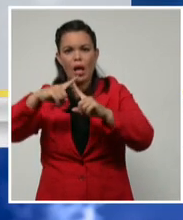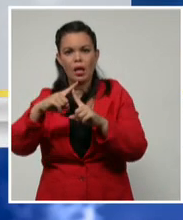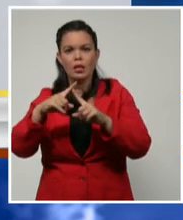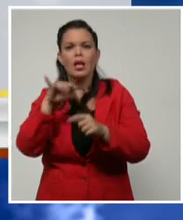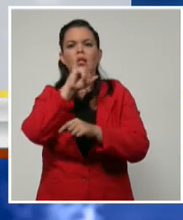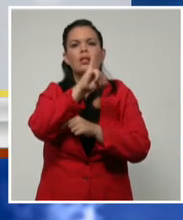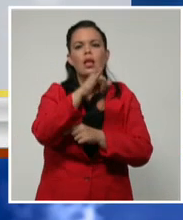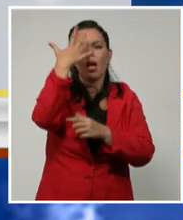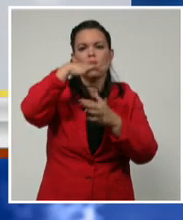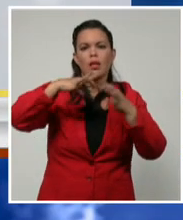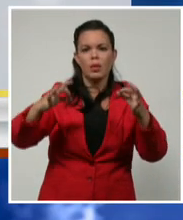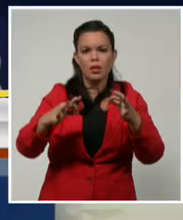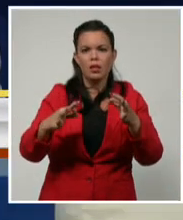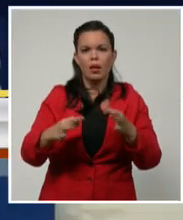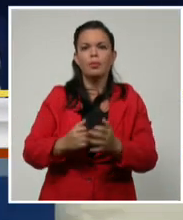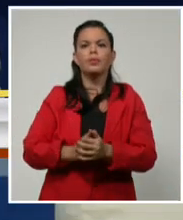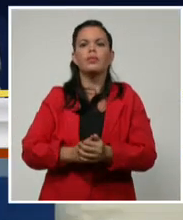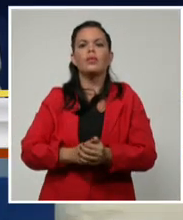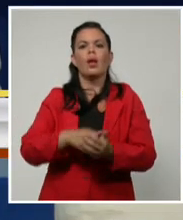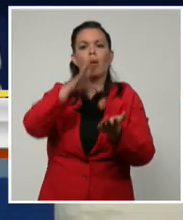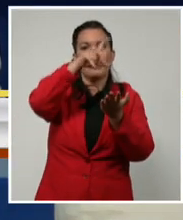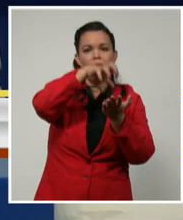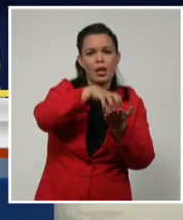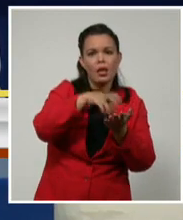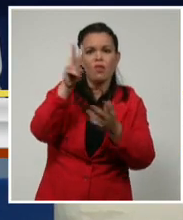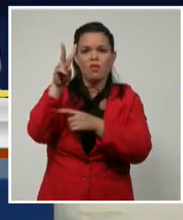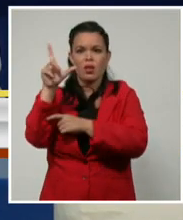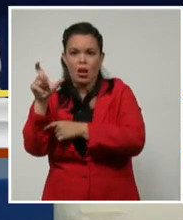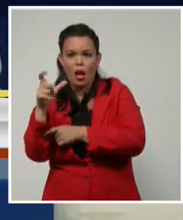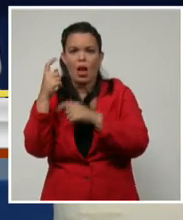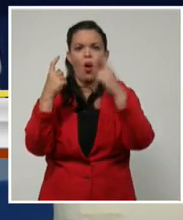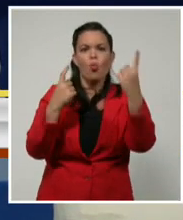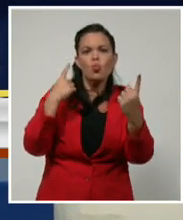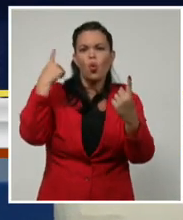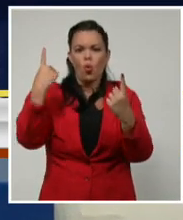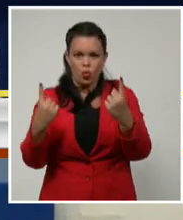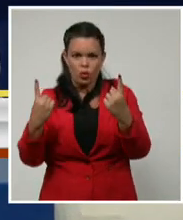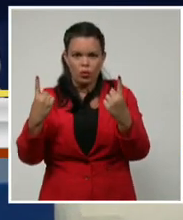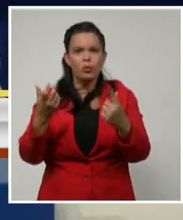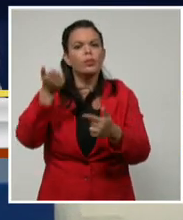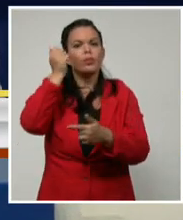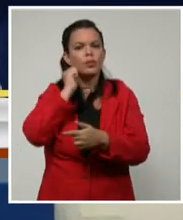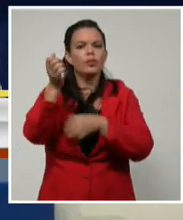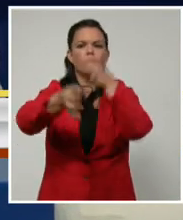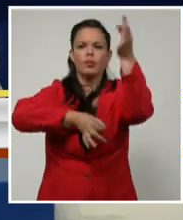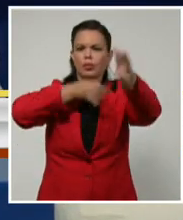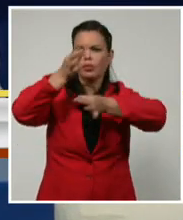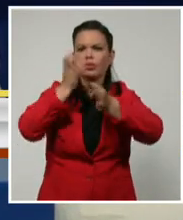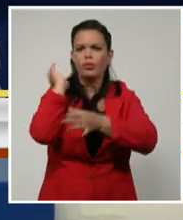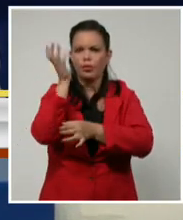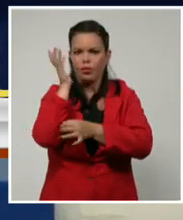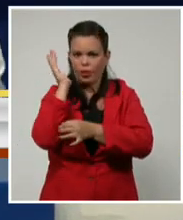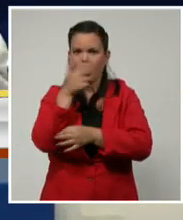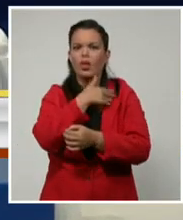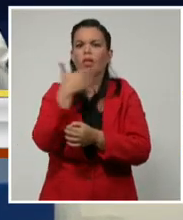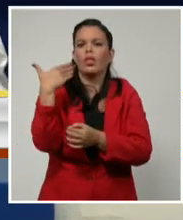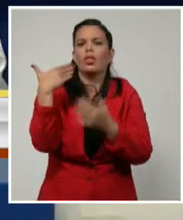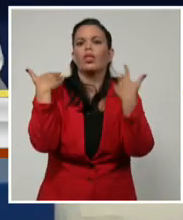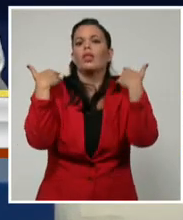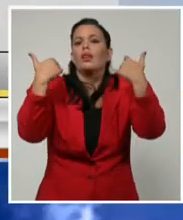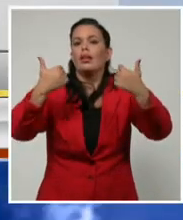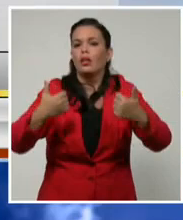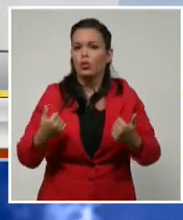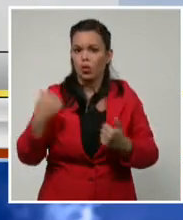del Río y Villa Clara reportan un caso cada una. Explicó el doctor Francisco Durán, director nacional de epidemiología,